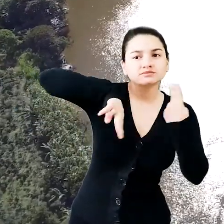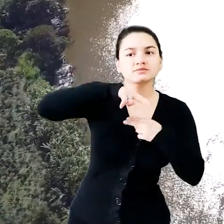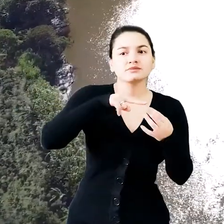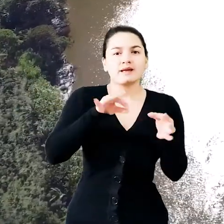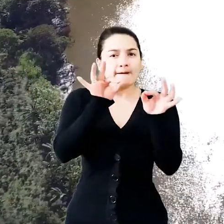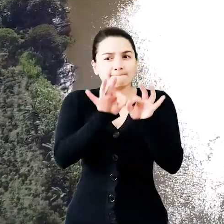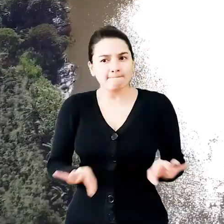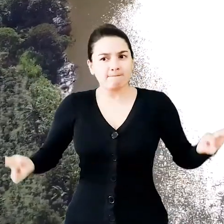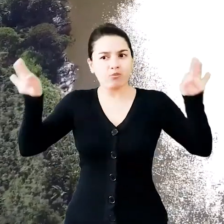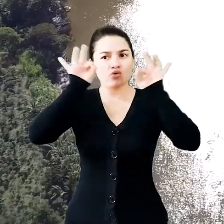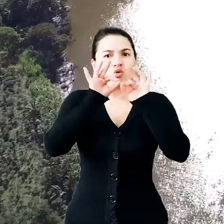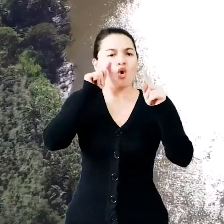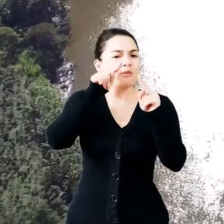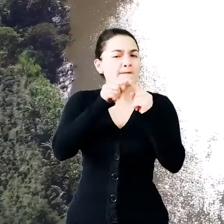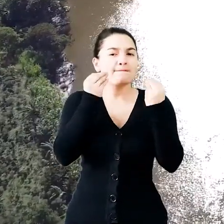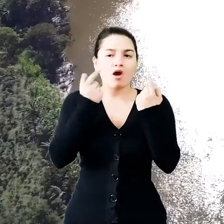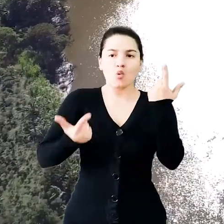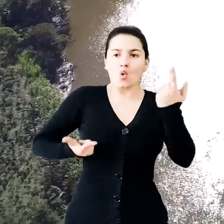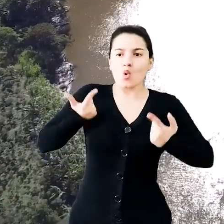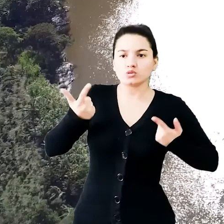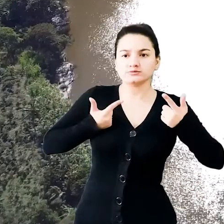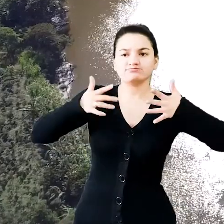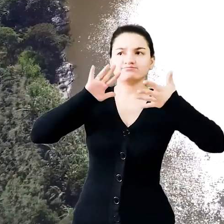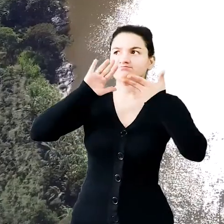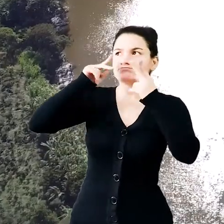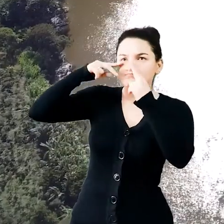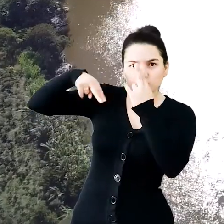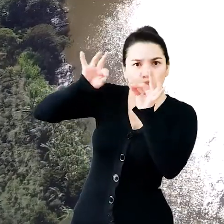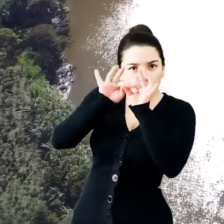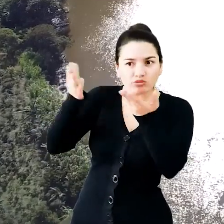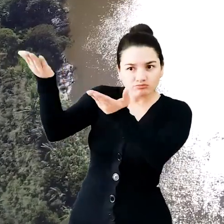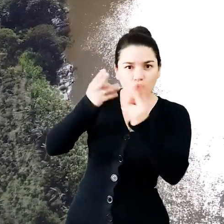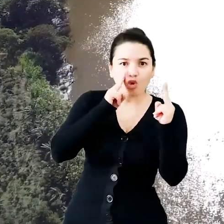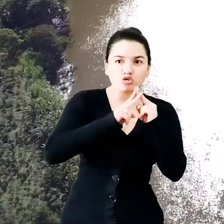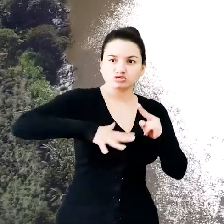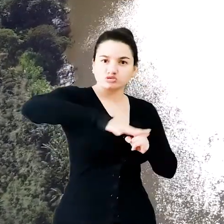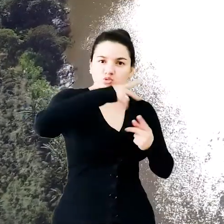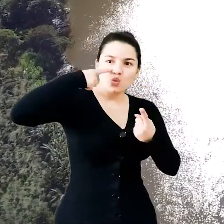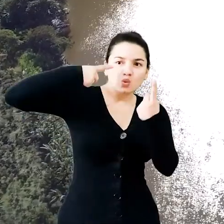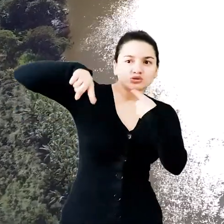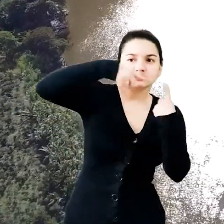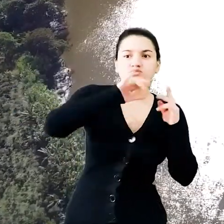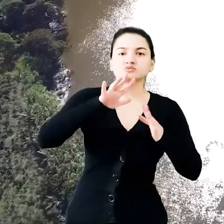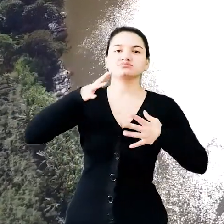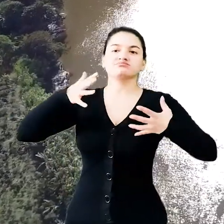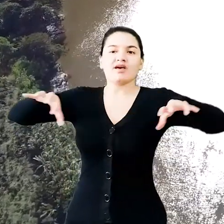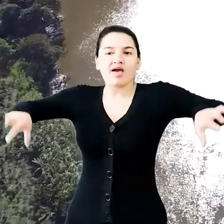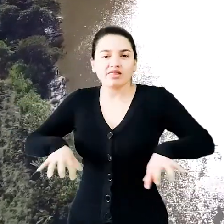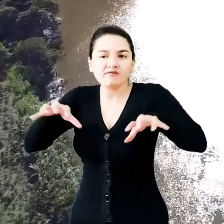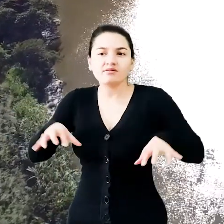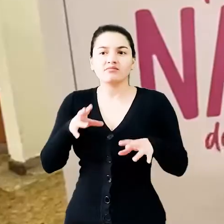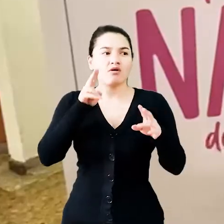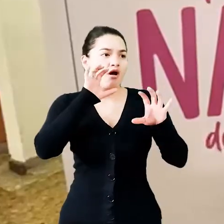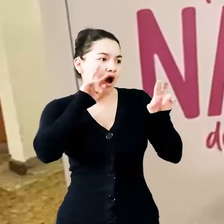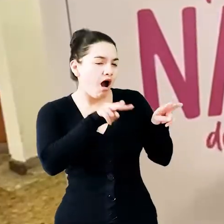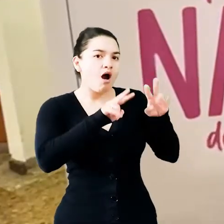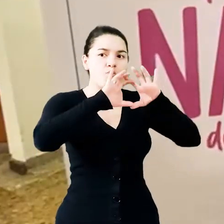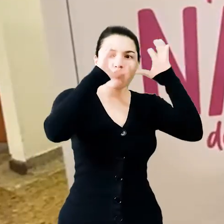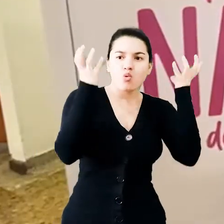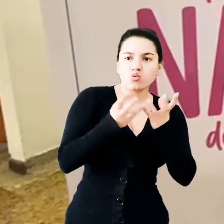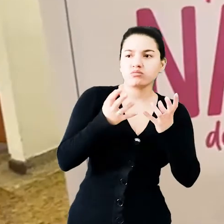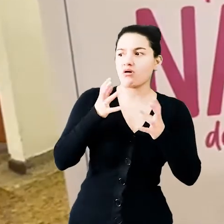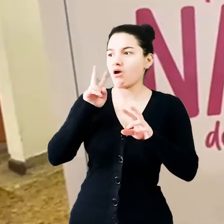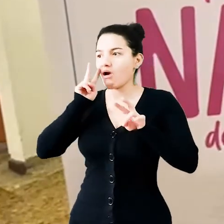una herramienta para lograr la paz y es una actividad que es transversal a todas las otras. Entonces, esto